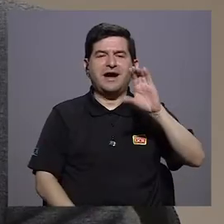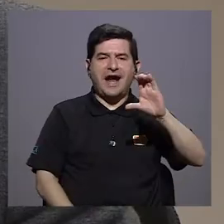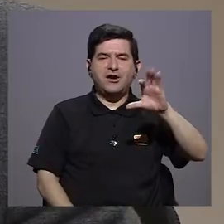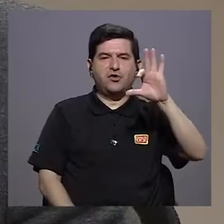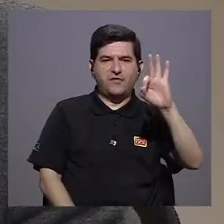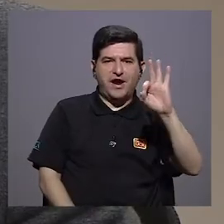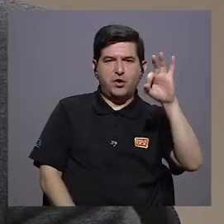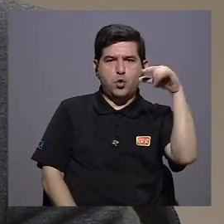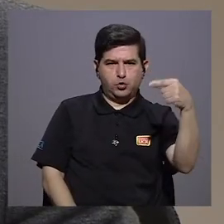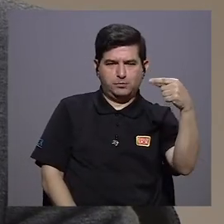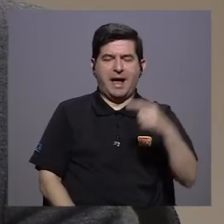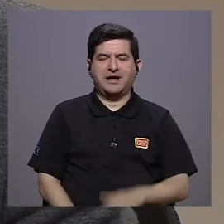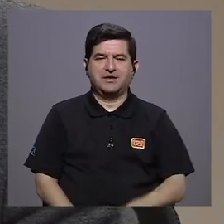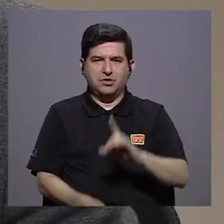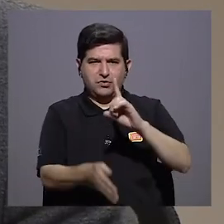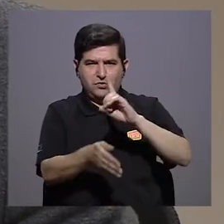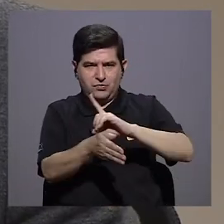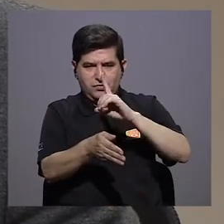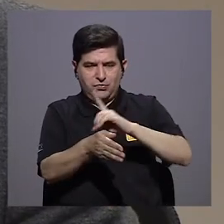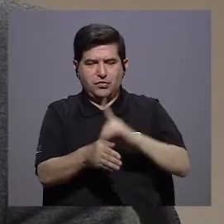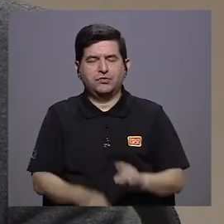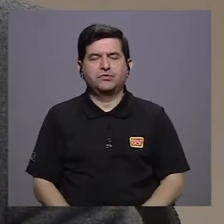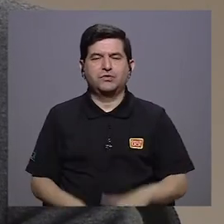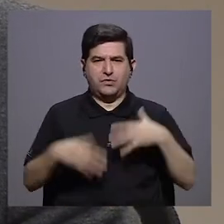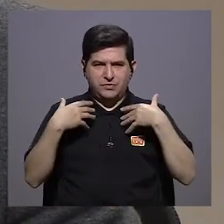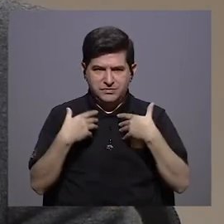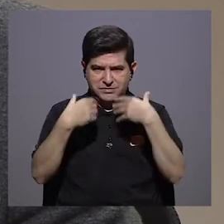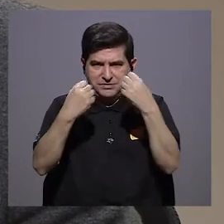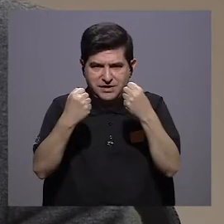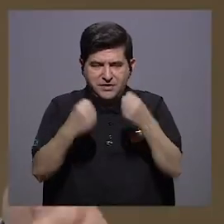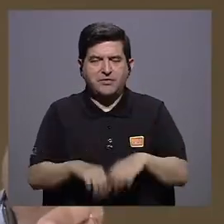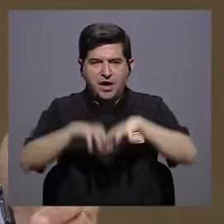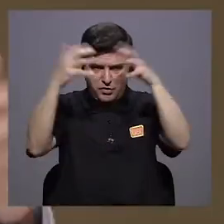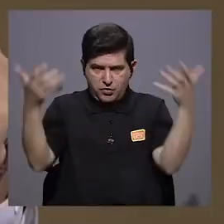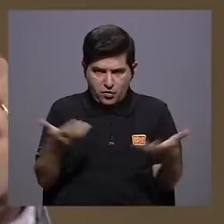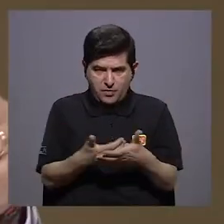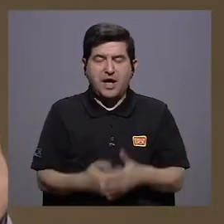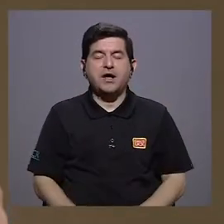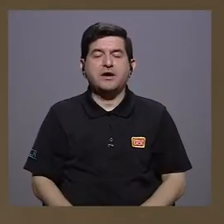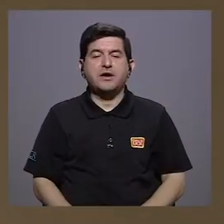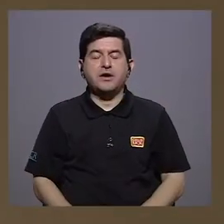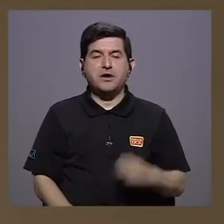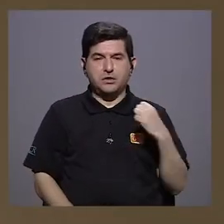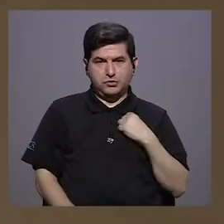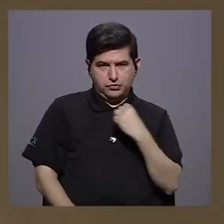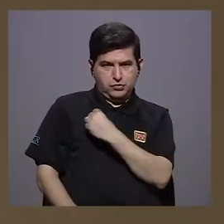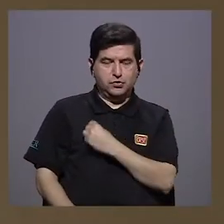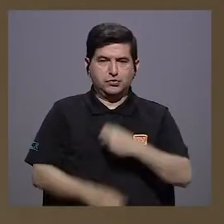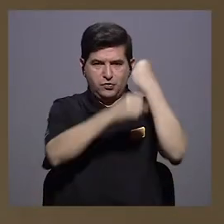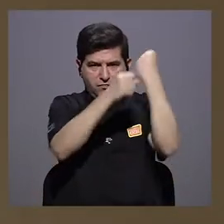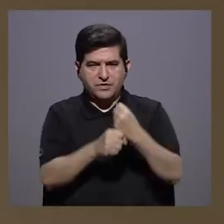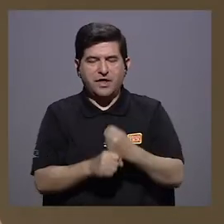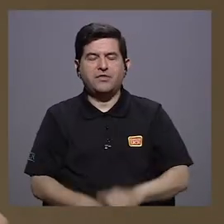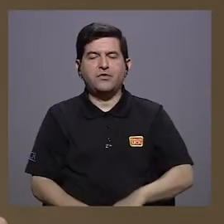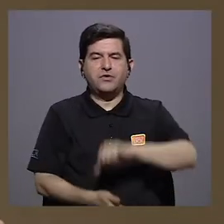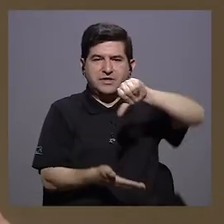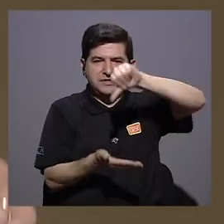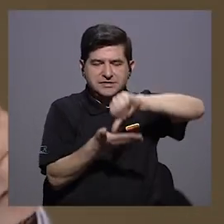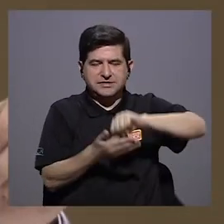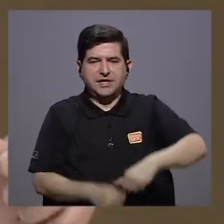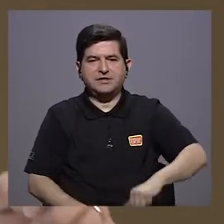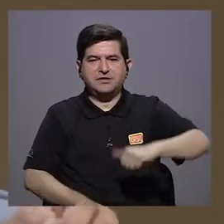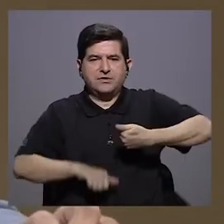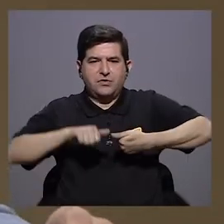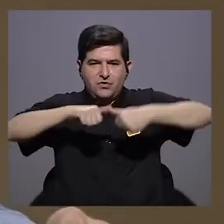Faron Guzmán, médico saludista global, socio, pero además fundador del Centro Interamericano